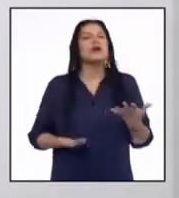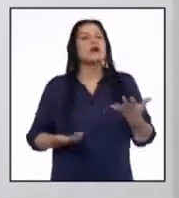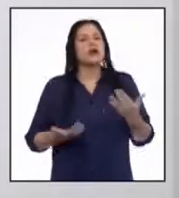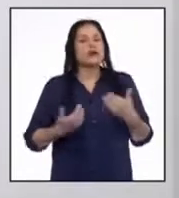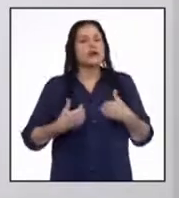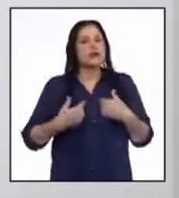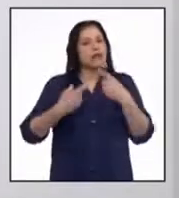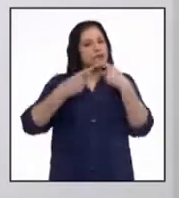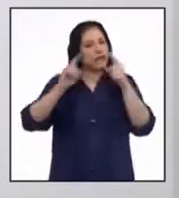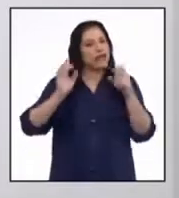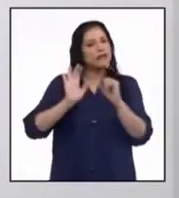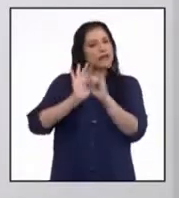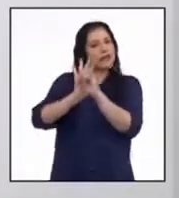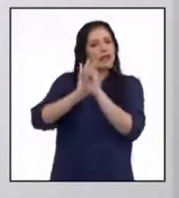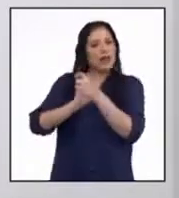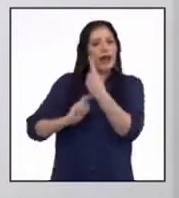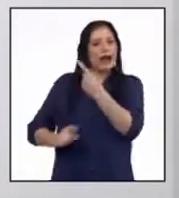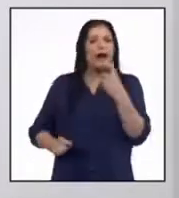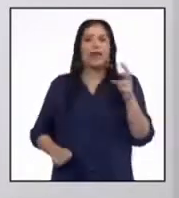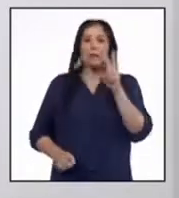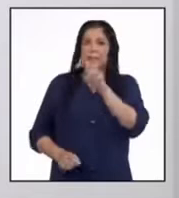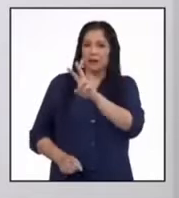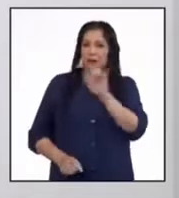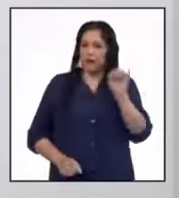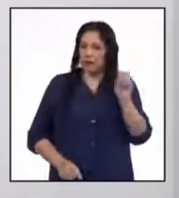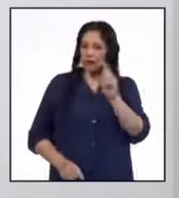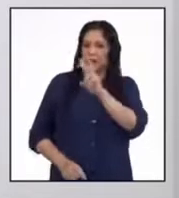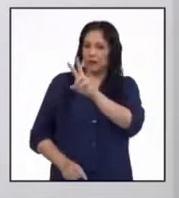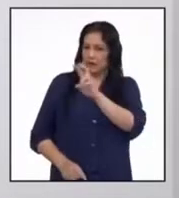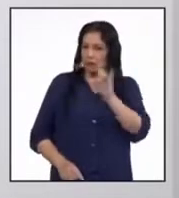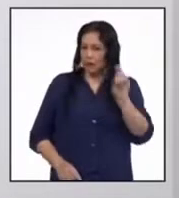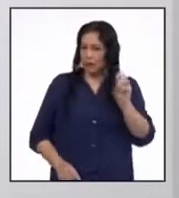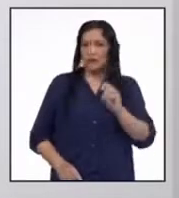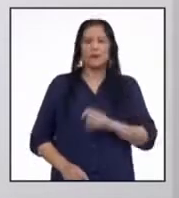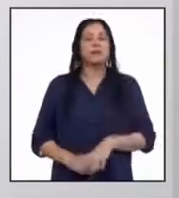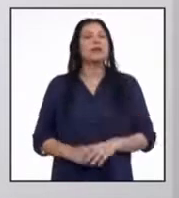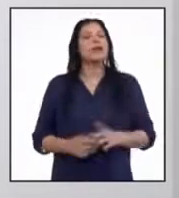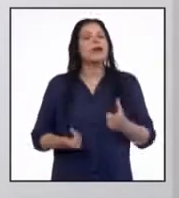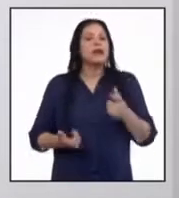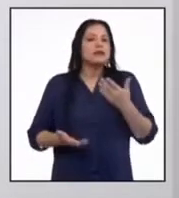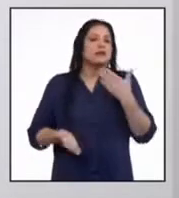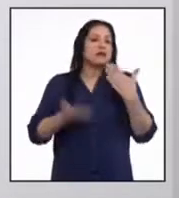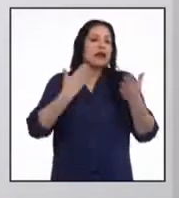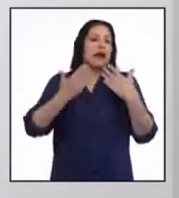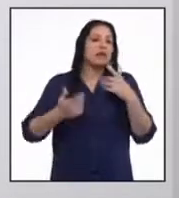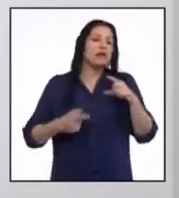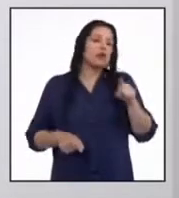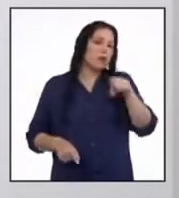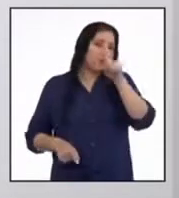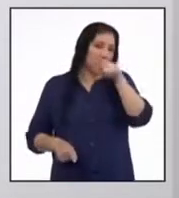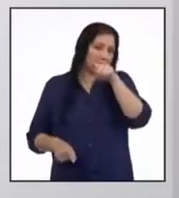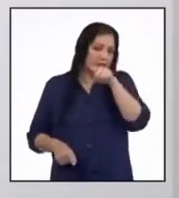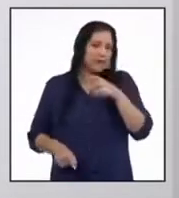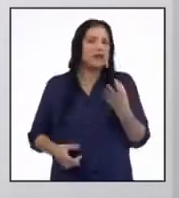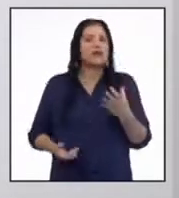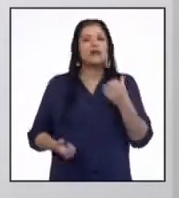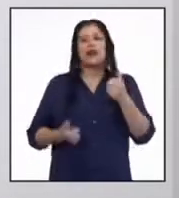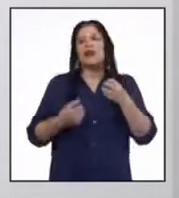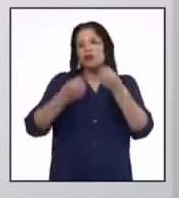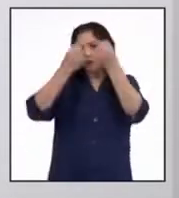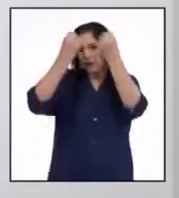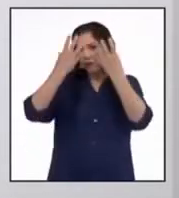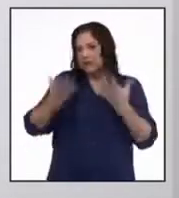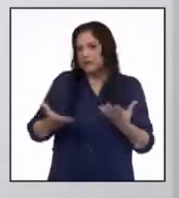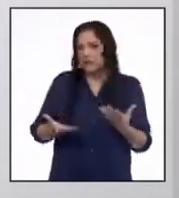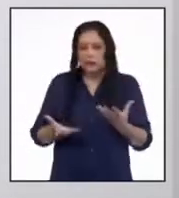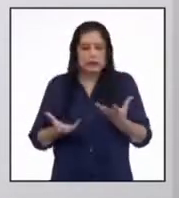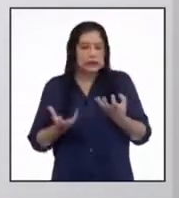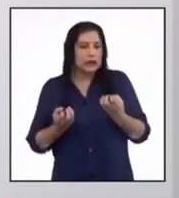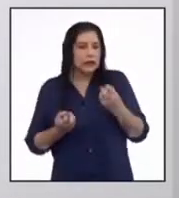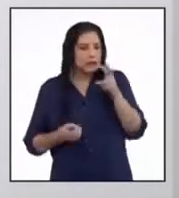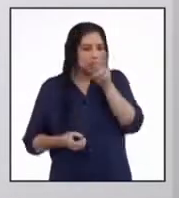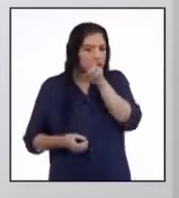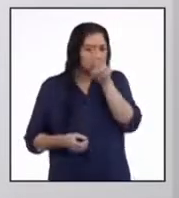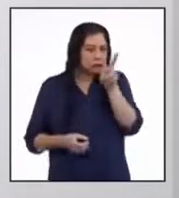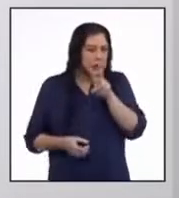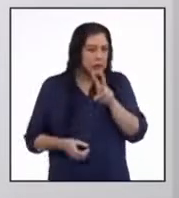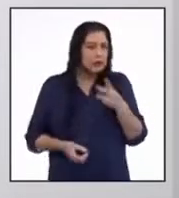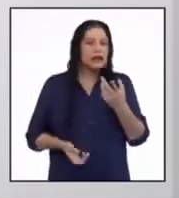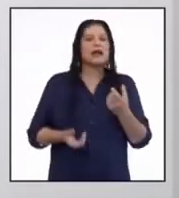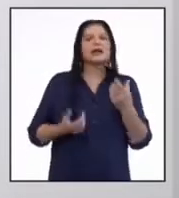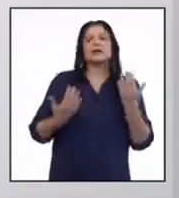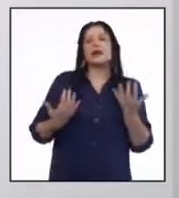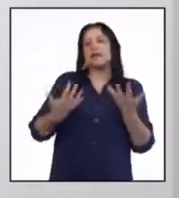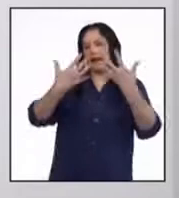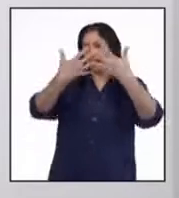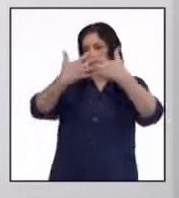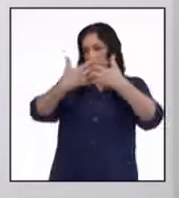un tipo de gráfico estadístico. Así, si hablo de un polígono de frecuencias, la información que se espera ver debe